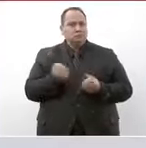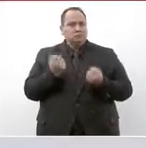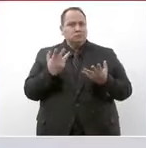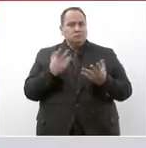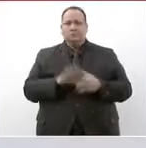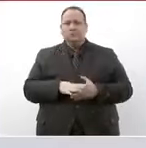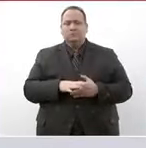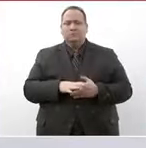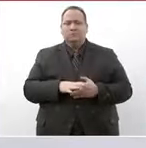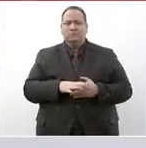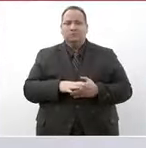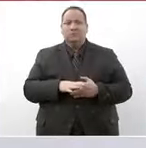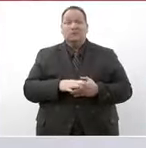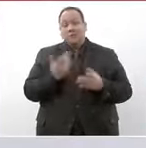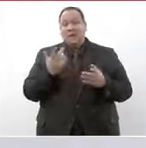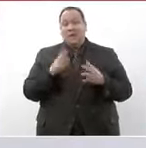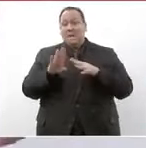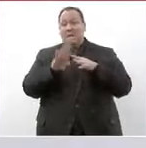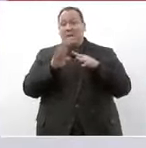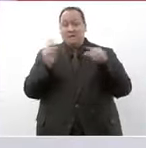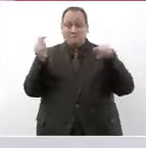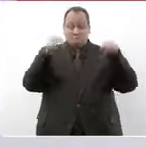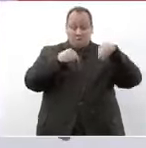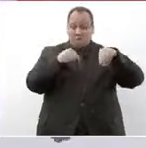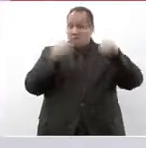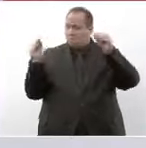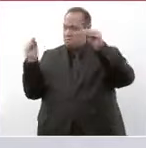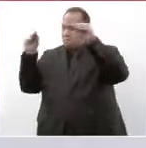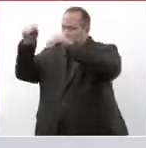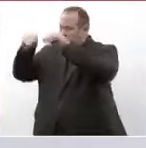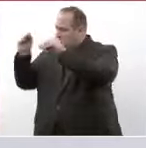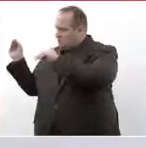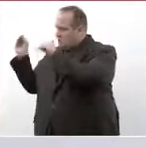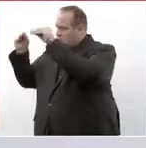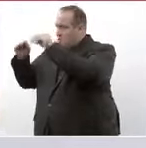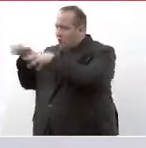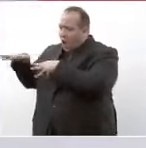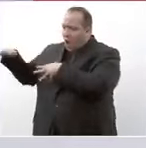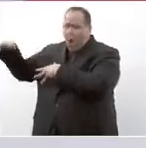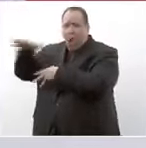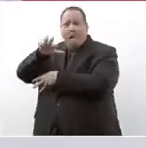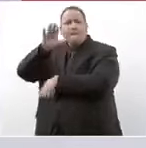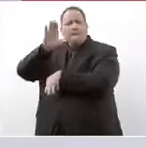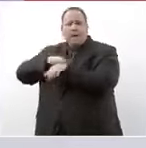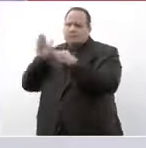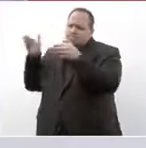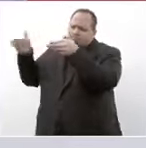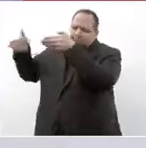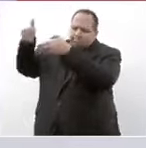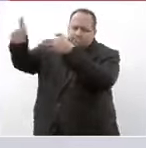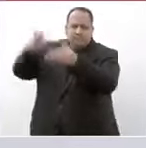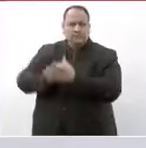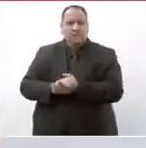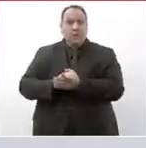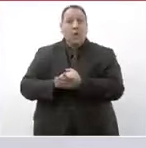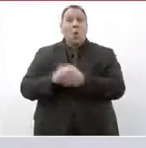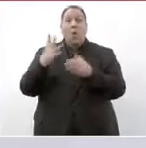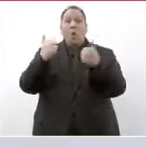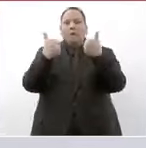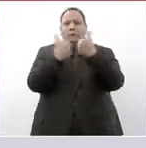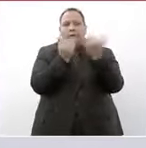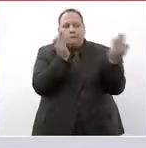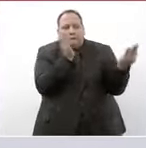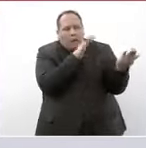entre más migración interna o más cerca de la